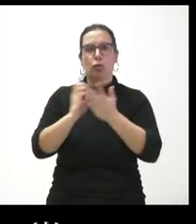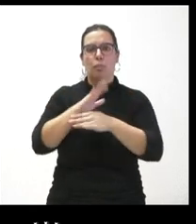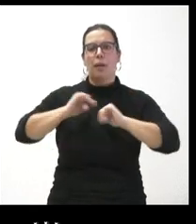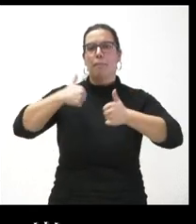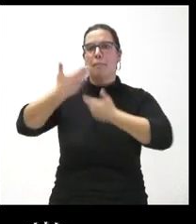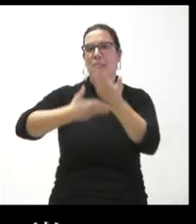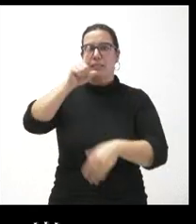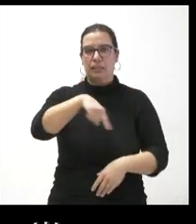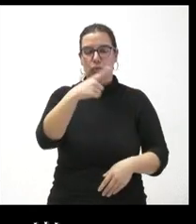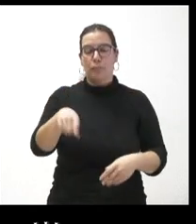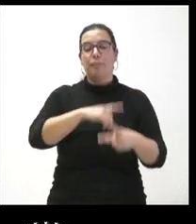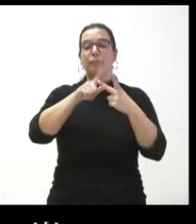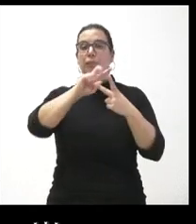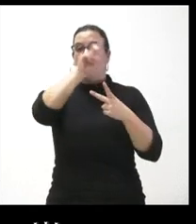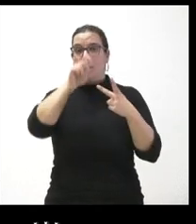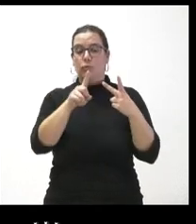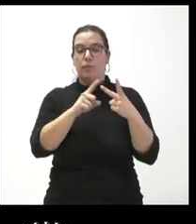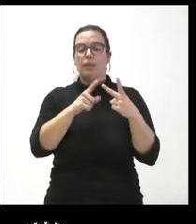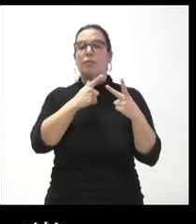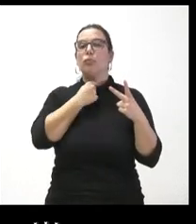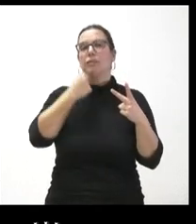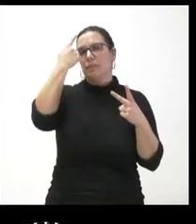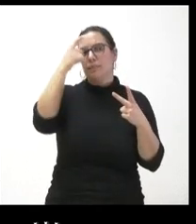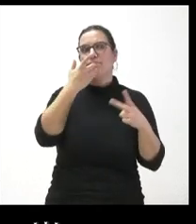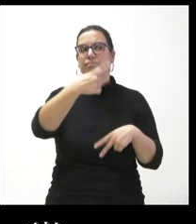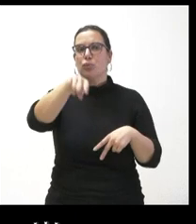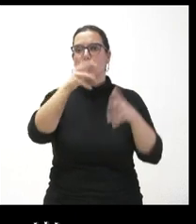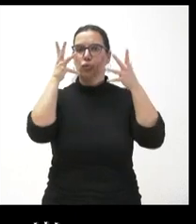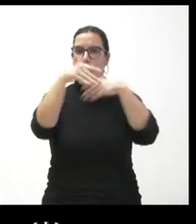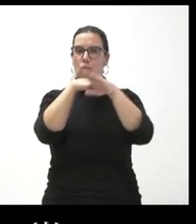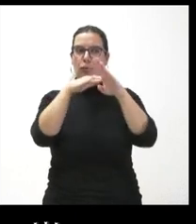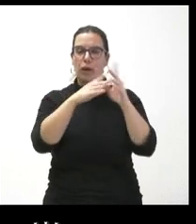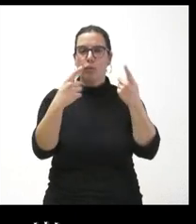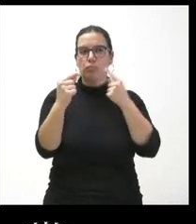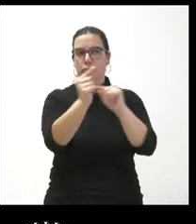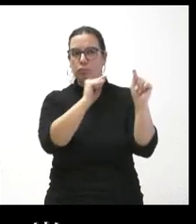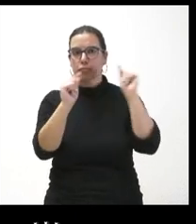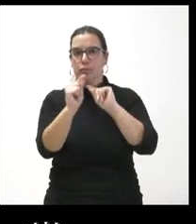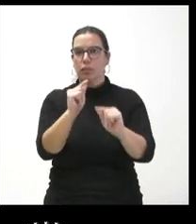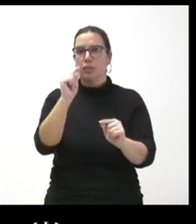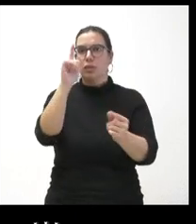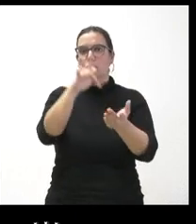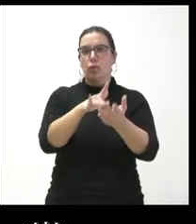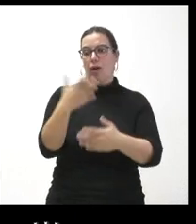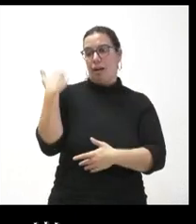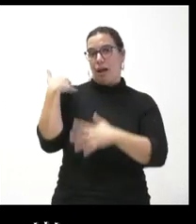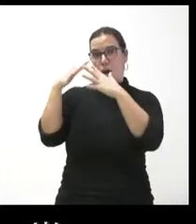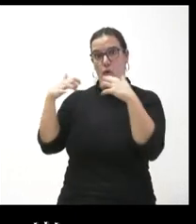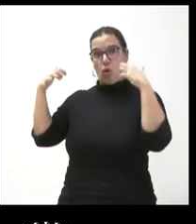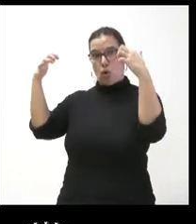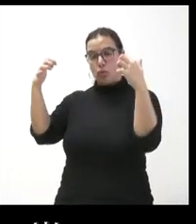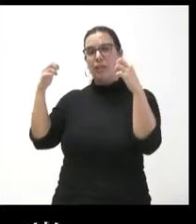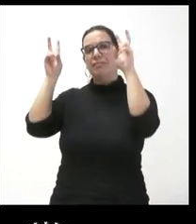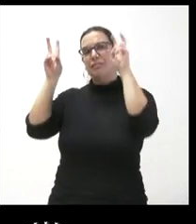sábado y otra cuestión me gustaría saber si han analizado en el seno del consejo de gobierno lo que ha ocurrido en el pleno de las cortes en